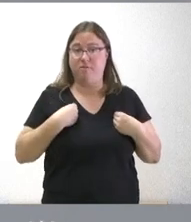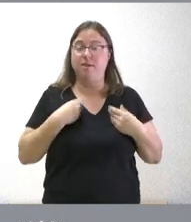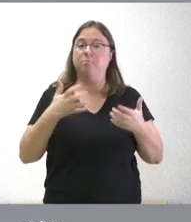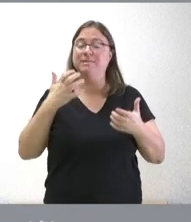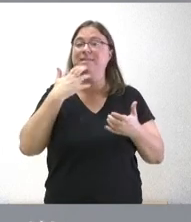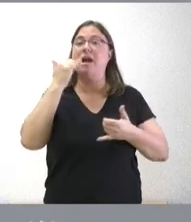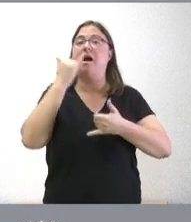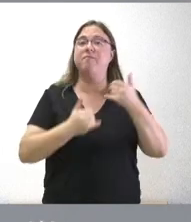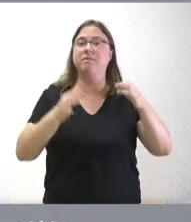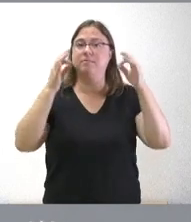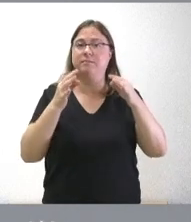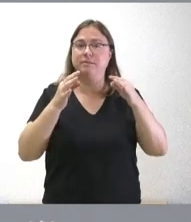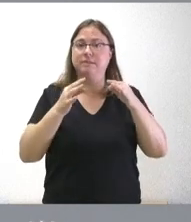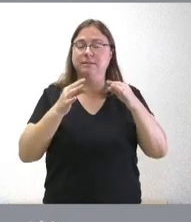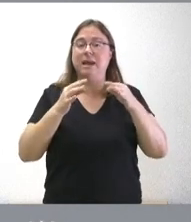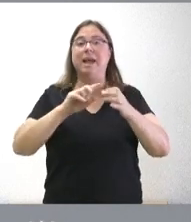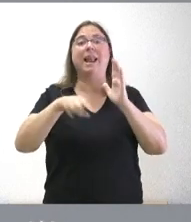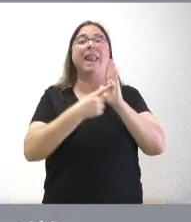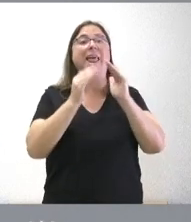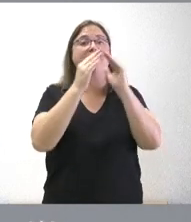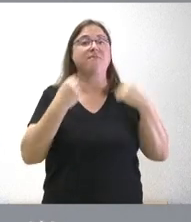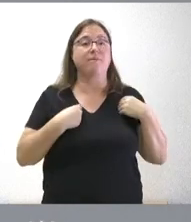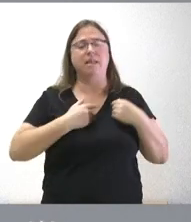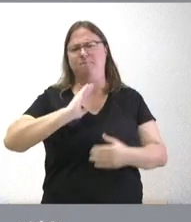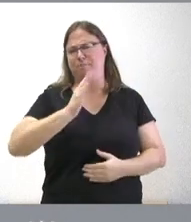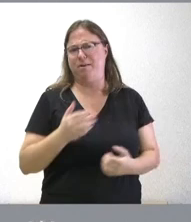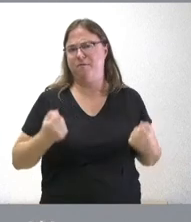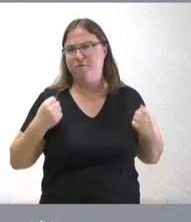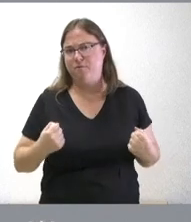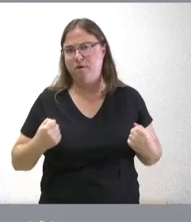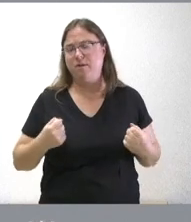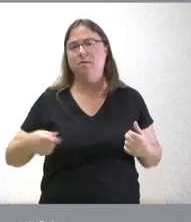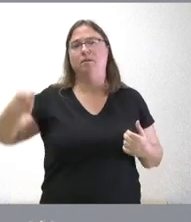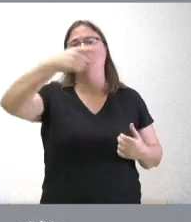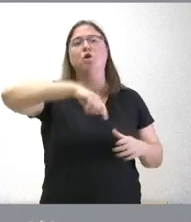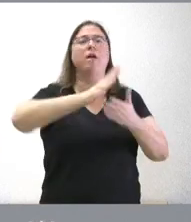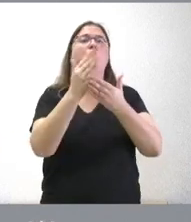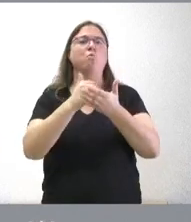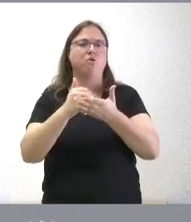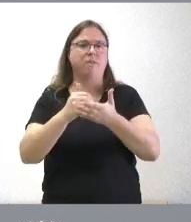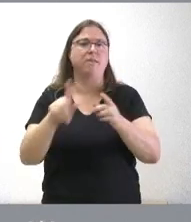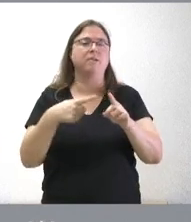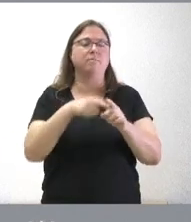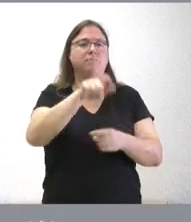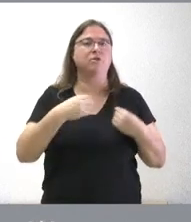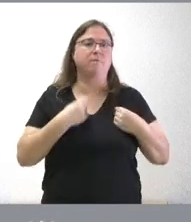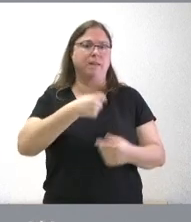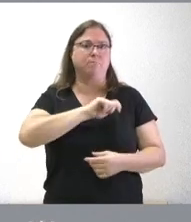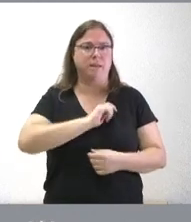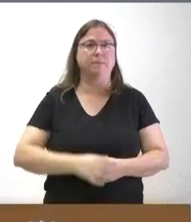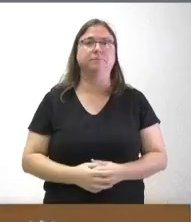si al final se echa para atrás una ley de vivienda que es tan perjudicial para el conjunto de las comunidades autónomas y de los ciudadanos de España